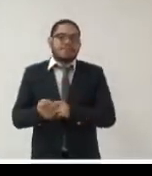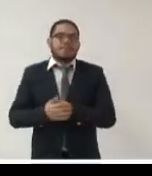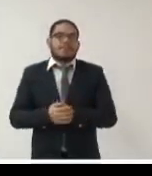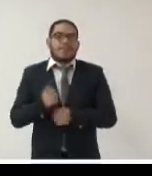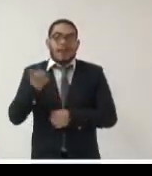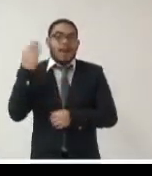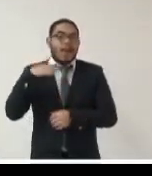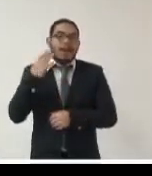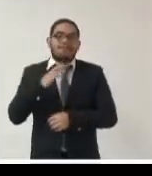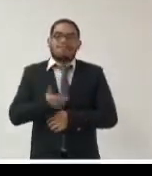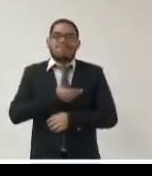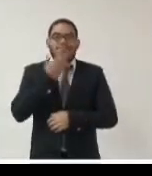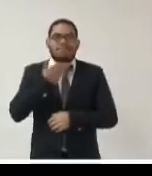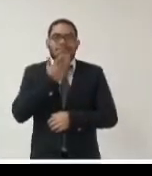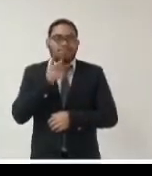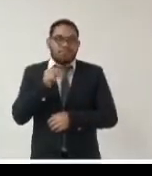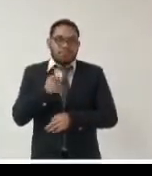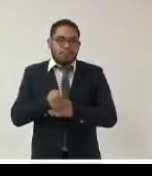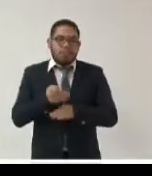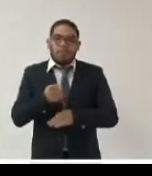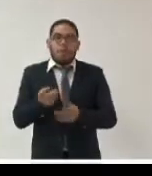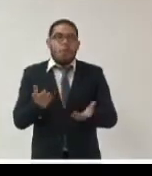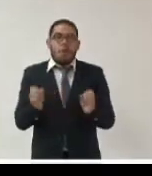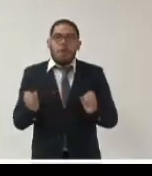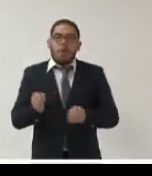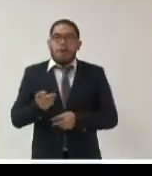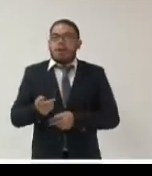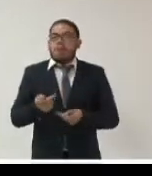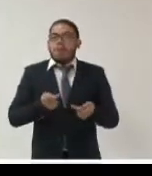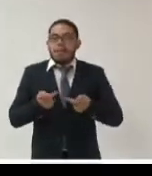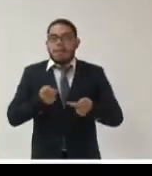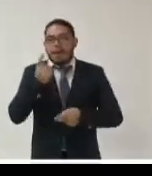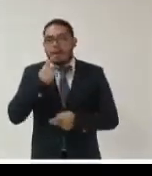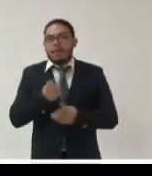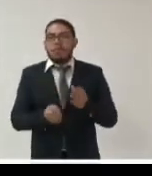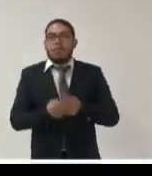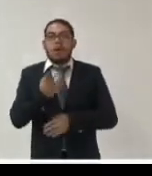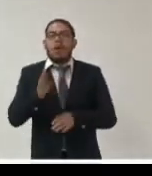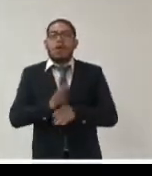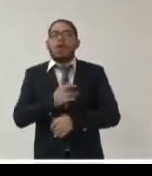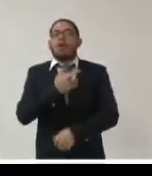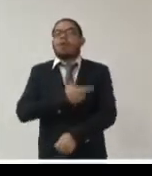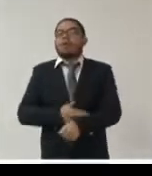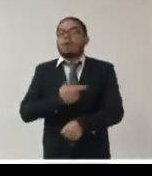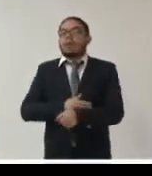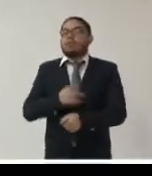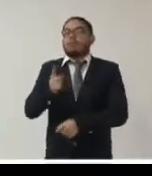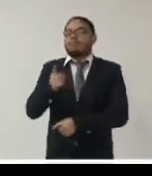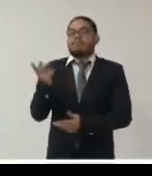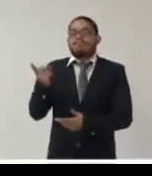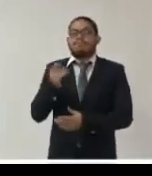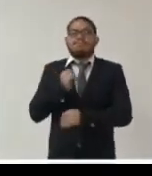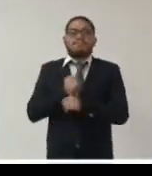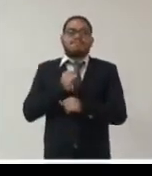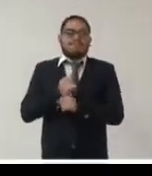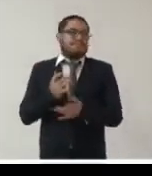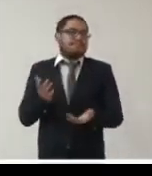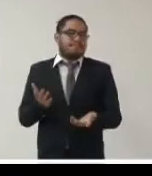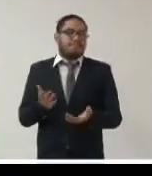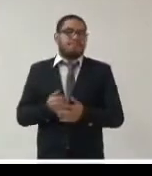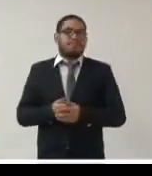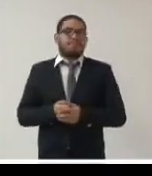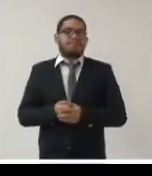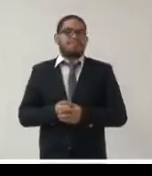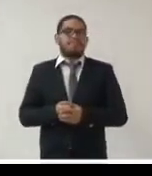estábamos acostumbrados ni estábamos preparados con políticas o mecanismos de gestión documental electrónica que es en lo que tenemos